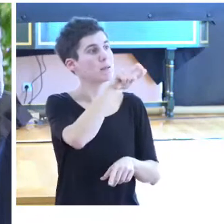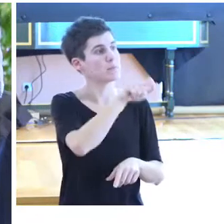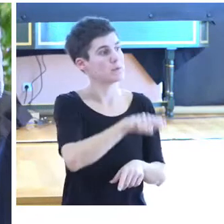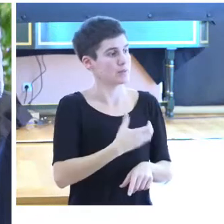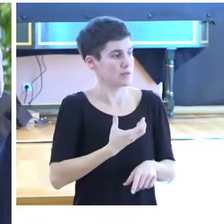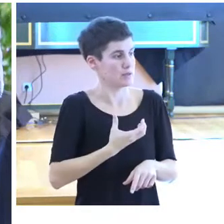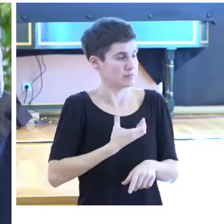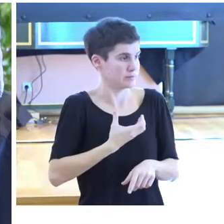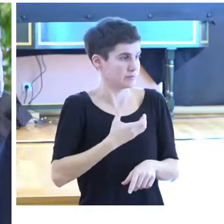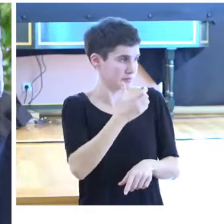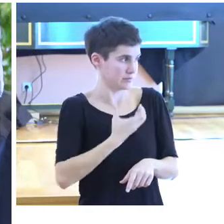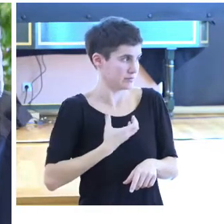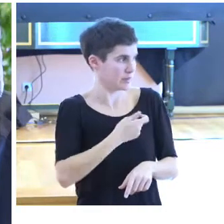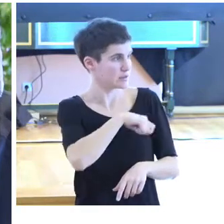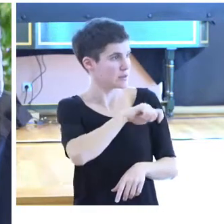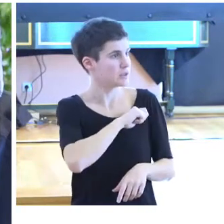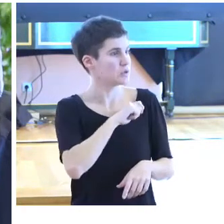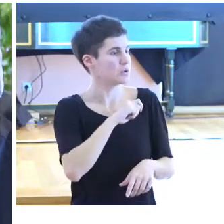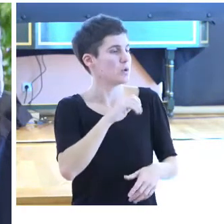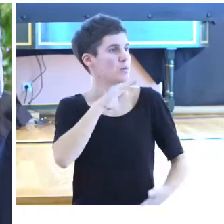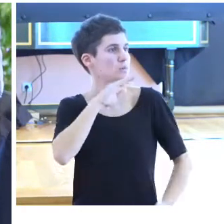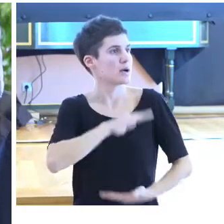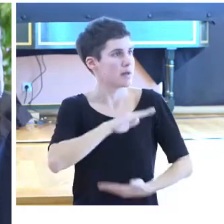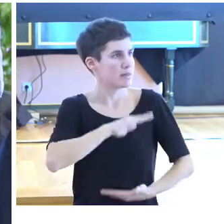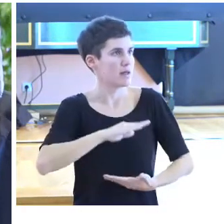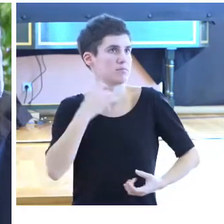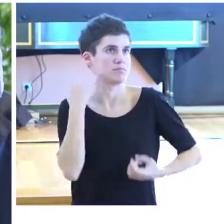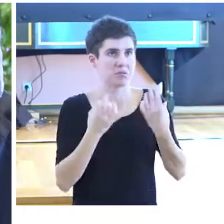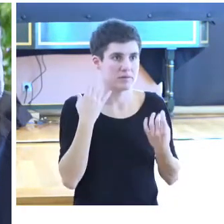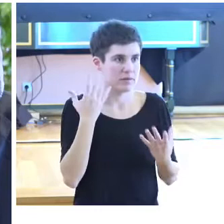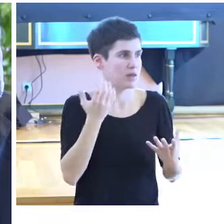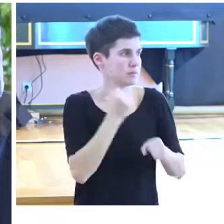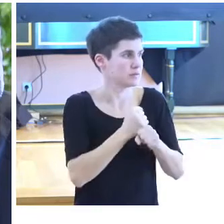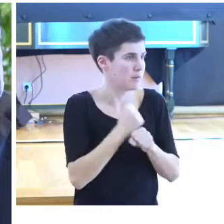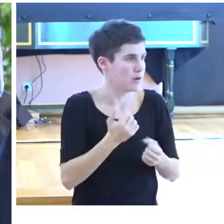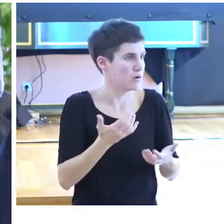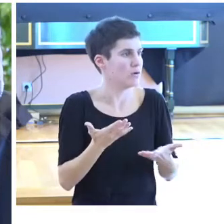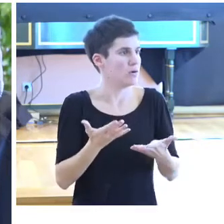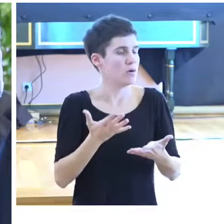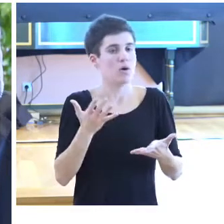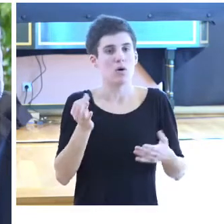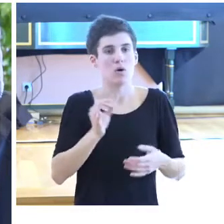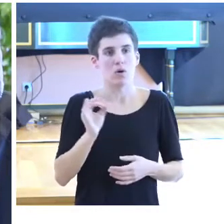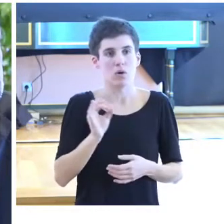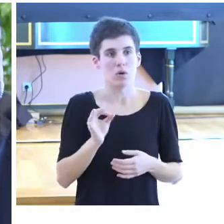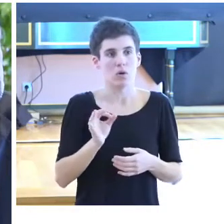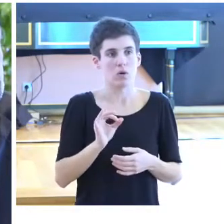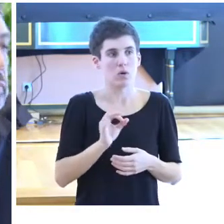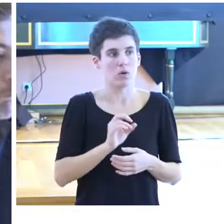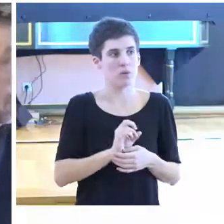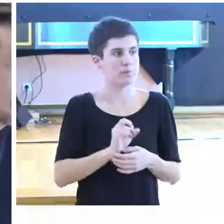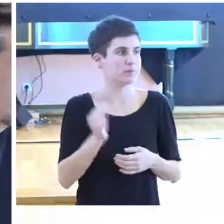una discapacidad, bien llevando a cabo su actividad, su labor o bien en otro